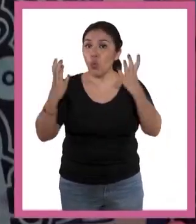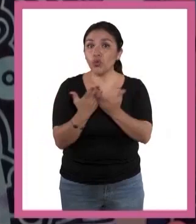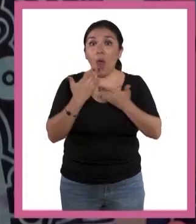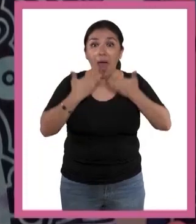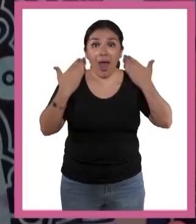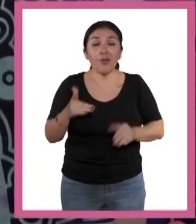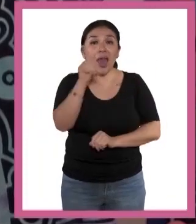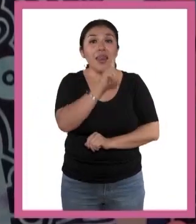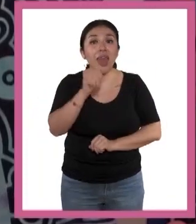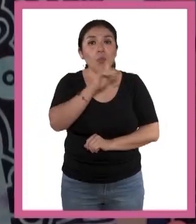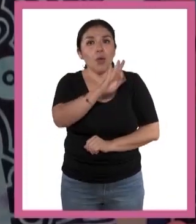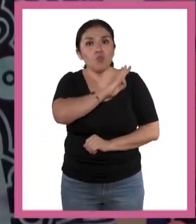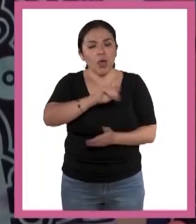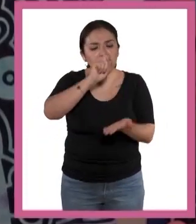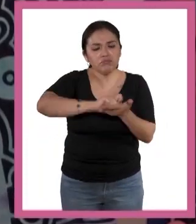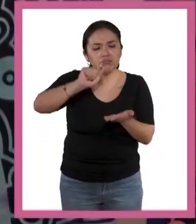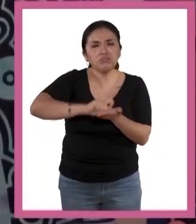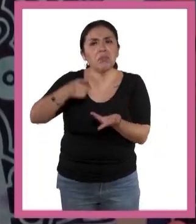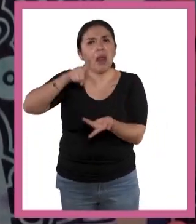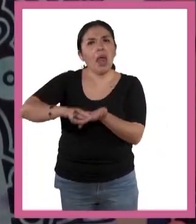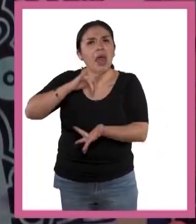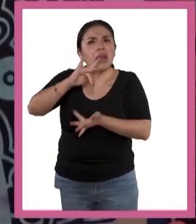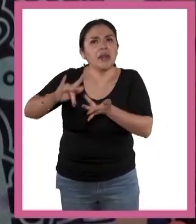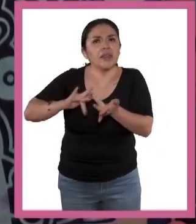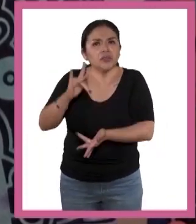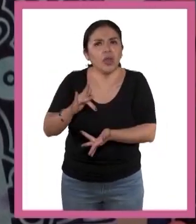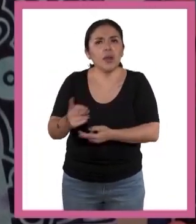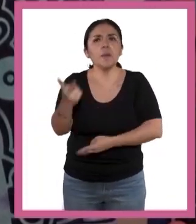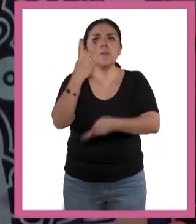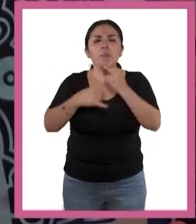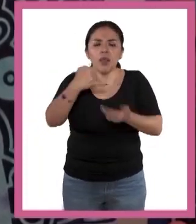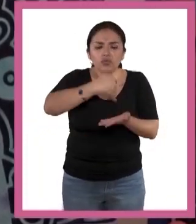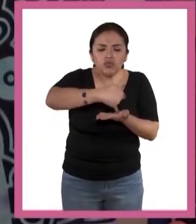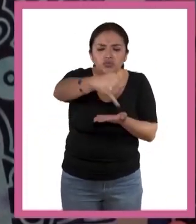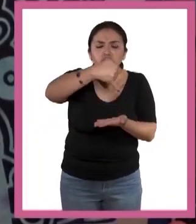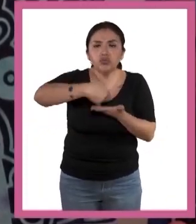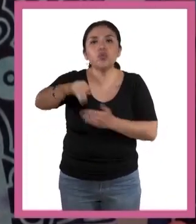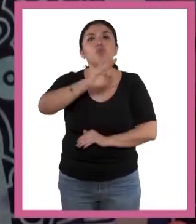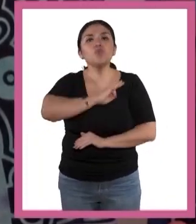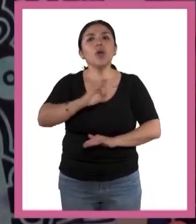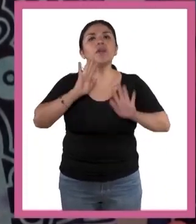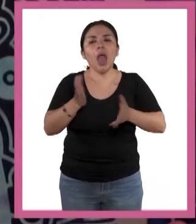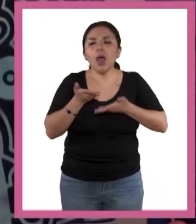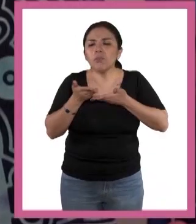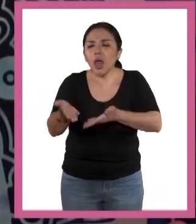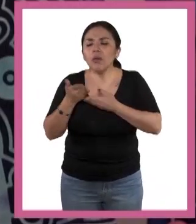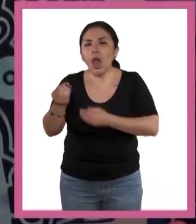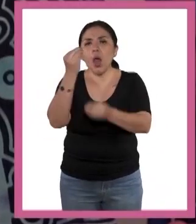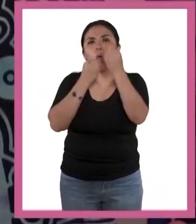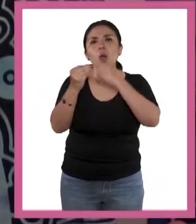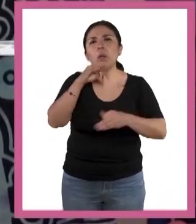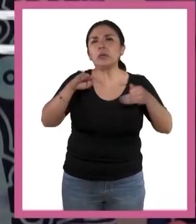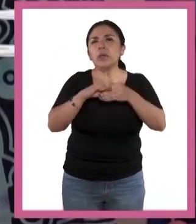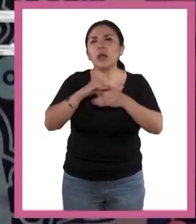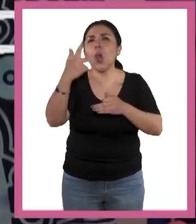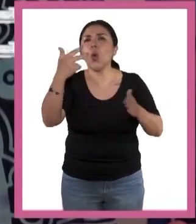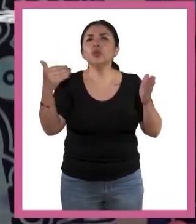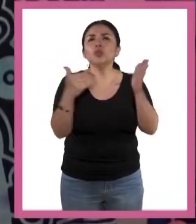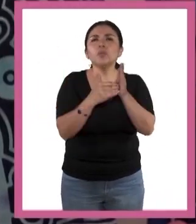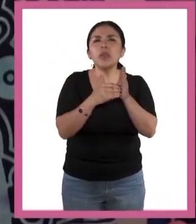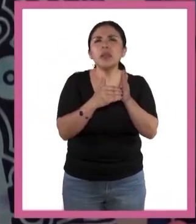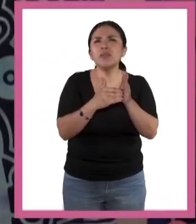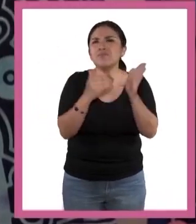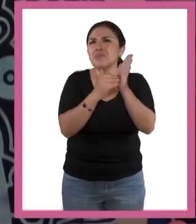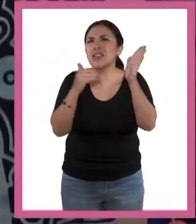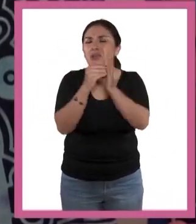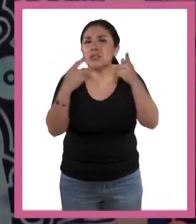el lenguaje nos permite escribir en redes sociales. La producción agrícola ya podría alimentar a los casi 8 mil millones